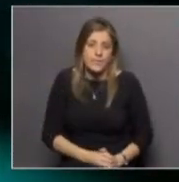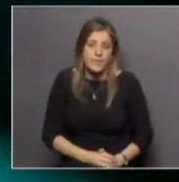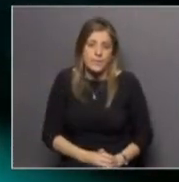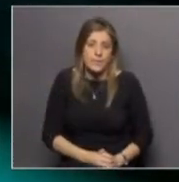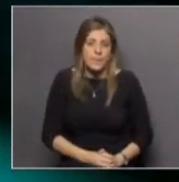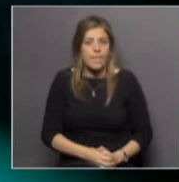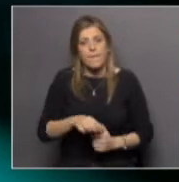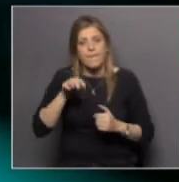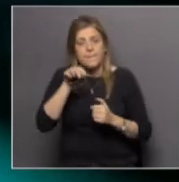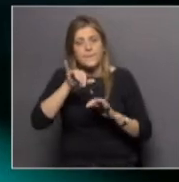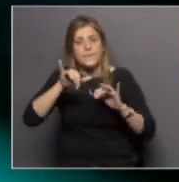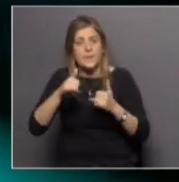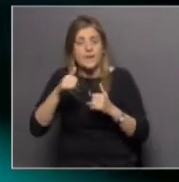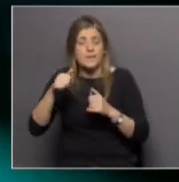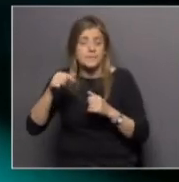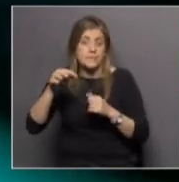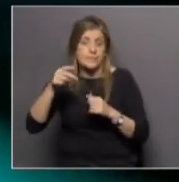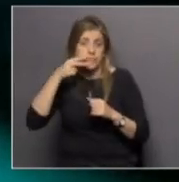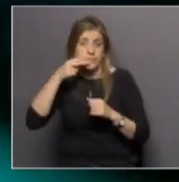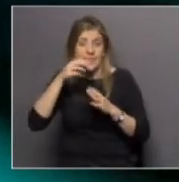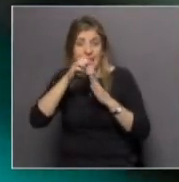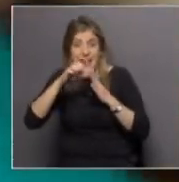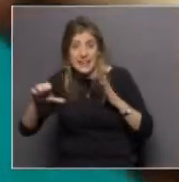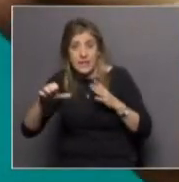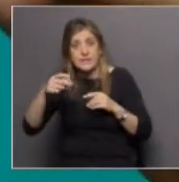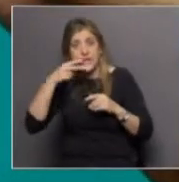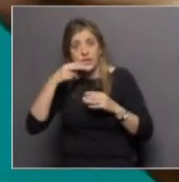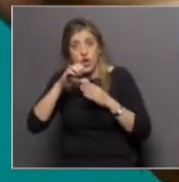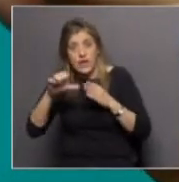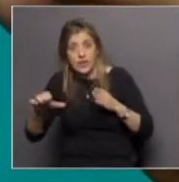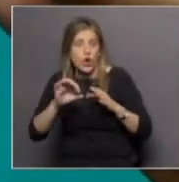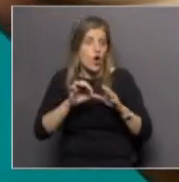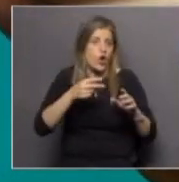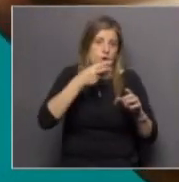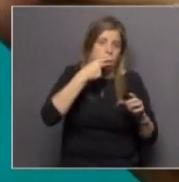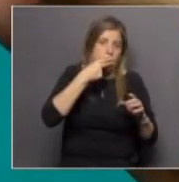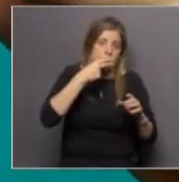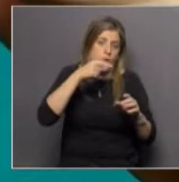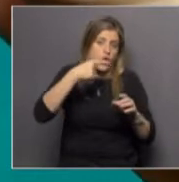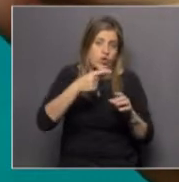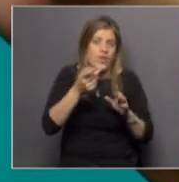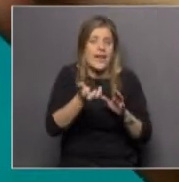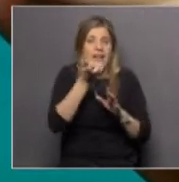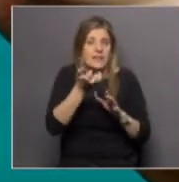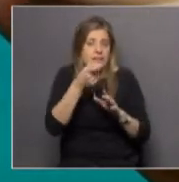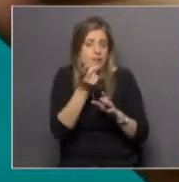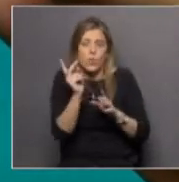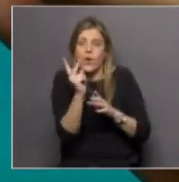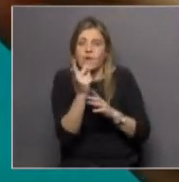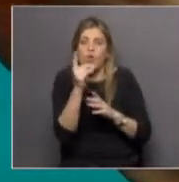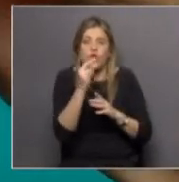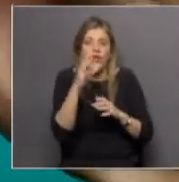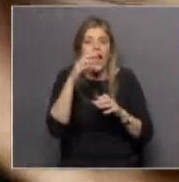tanto los dispositivos que consideramos cigarrillos electrónicos como los productos de tabaco calentado en los dos se han identificado